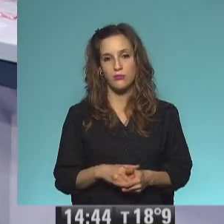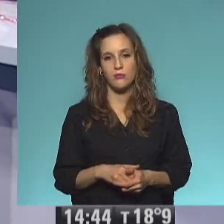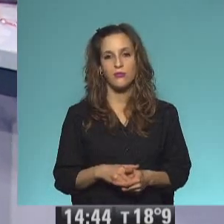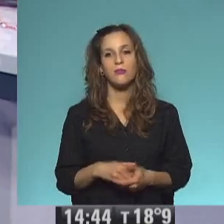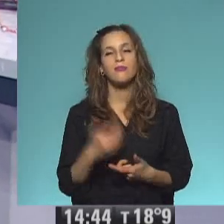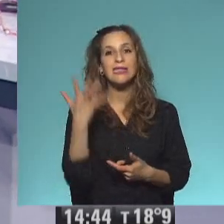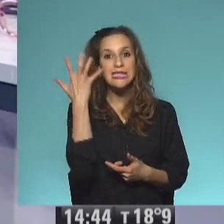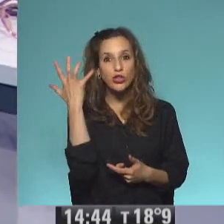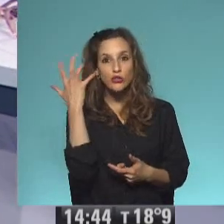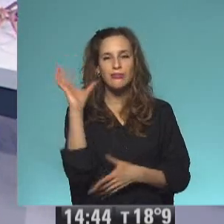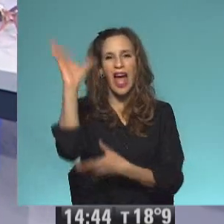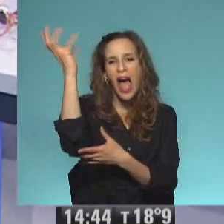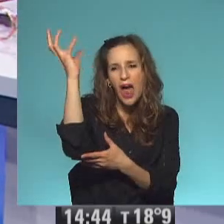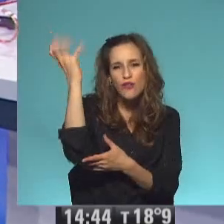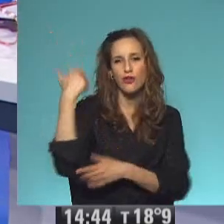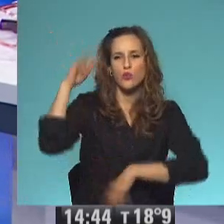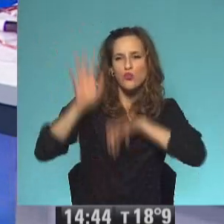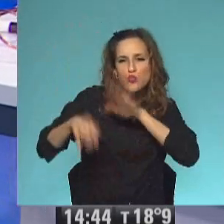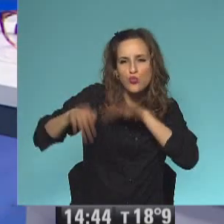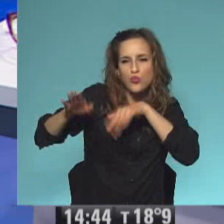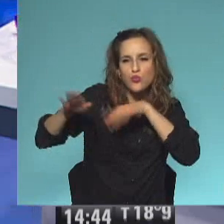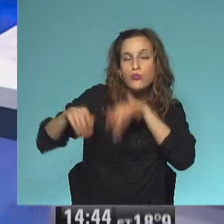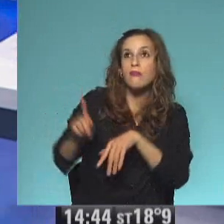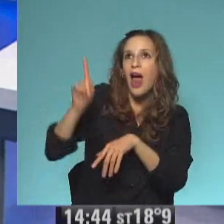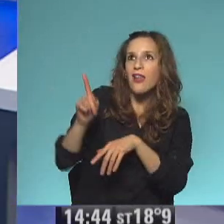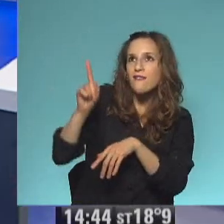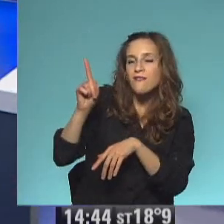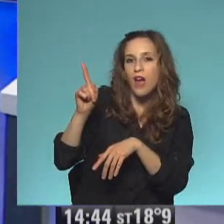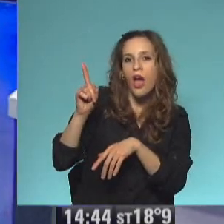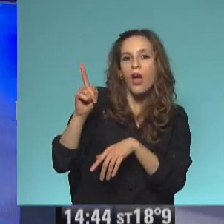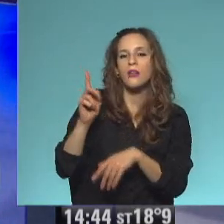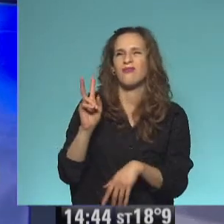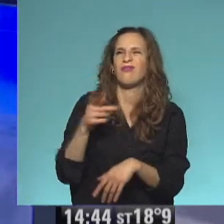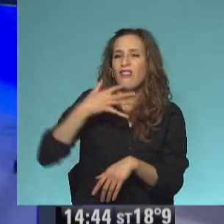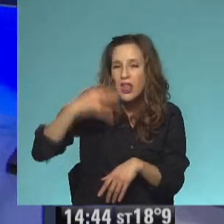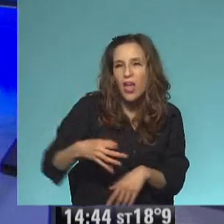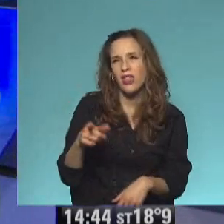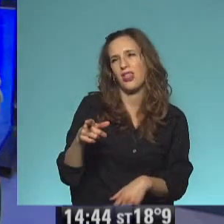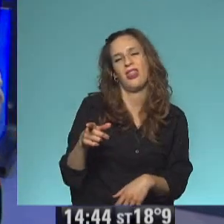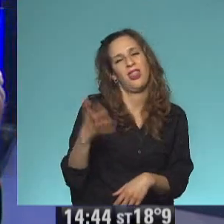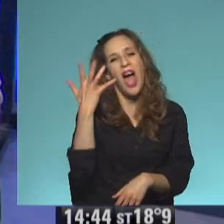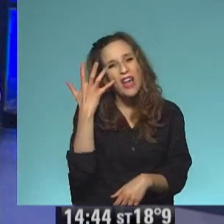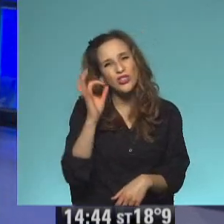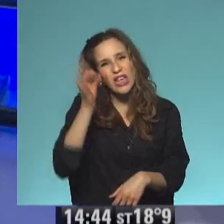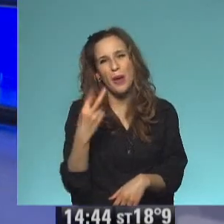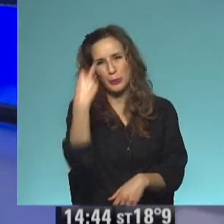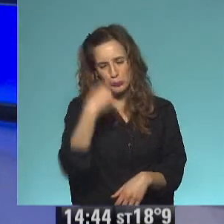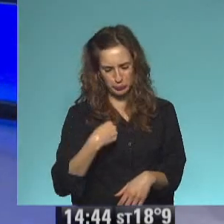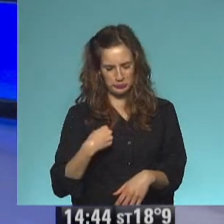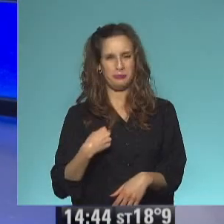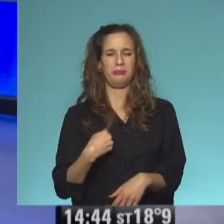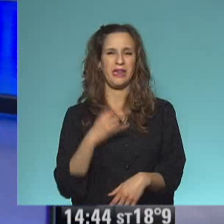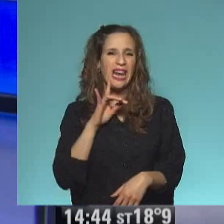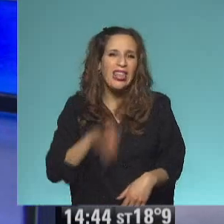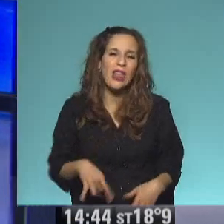trepó a lo más alto del árbol más alto para esconderse. Tenía un aspecto ridículo y él lo sabía. Hasta los pájaros se